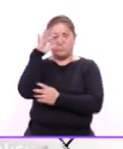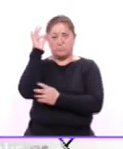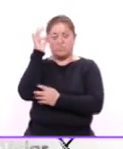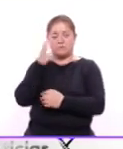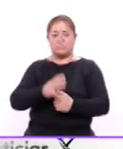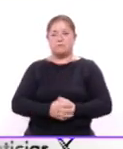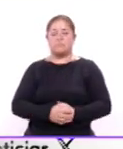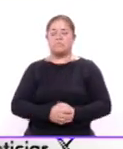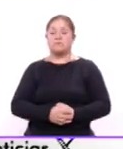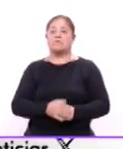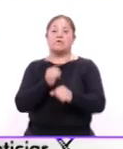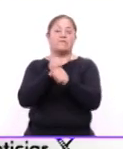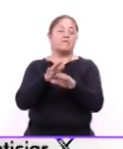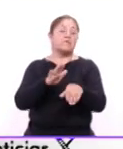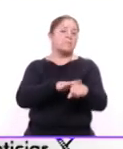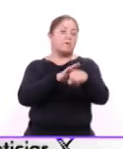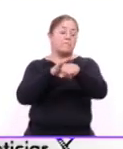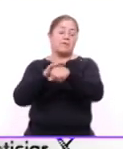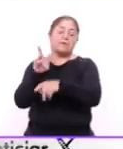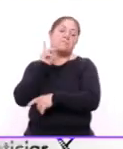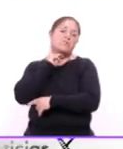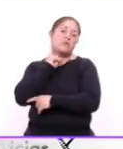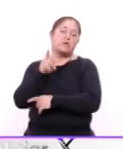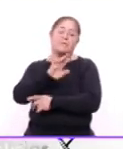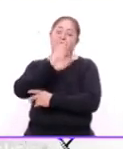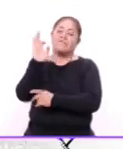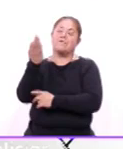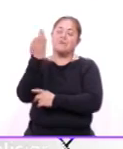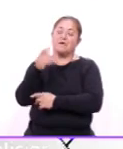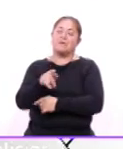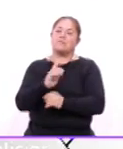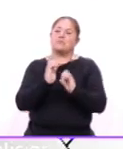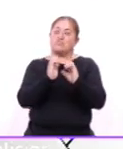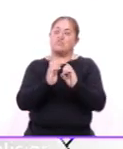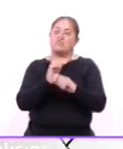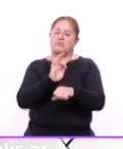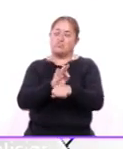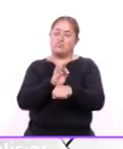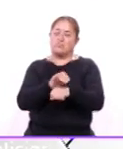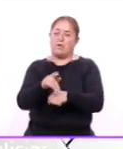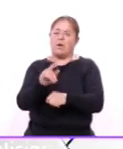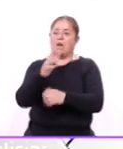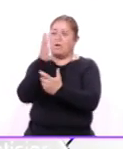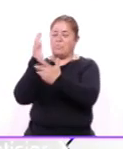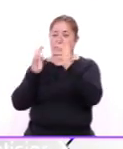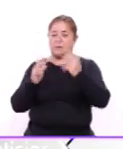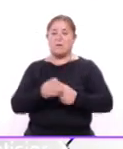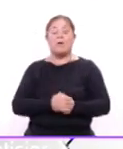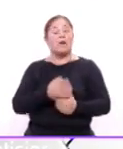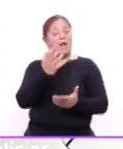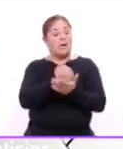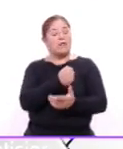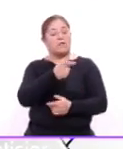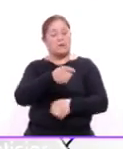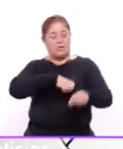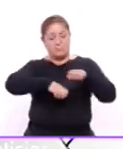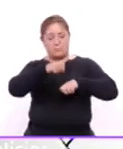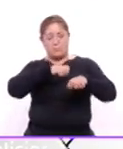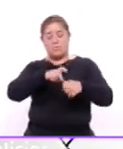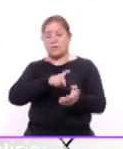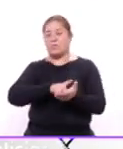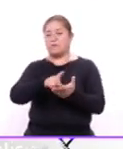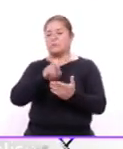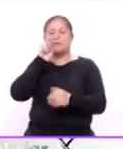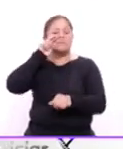En más información, la Procuraduría Federal de Protección al Ambiente galardonó a empresas cuya dirección responsable